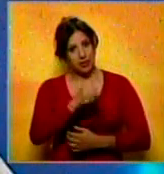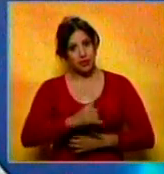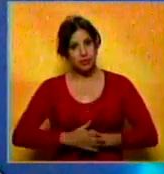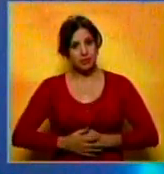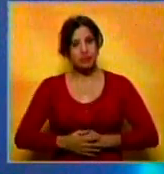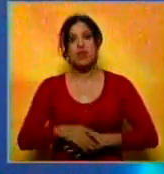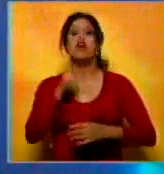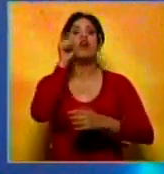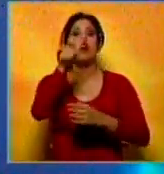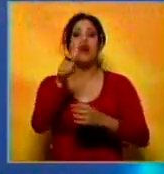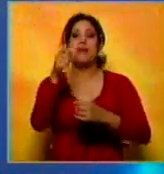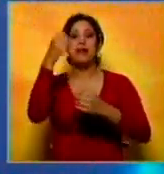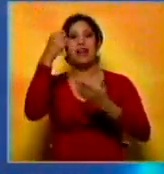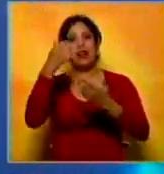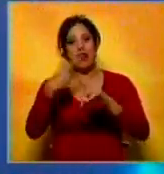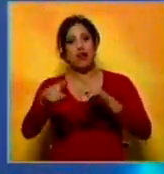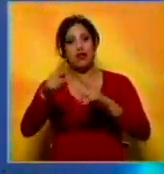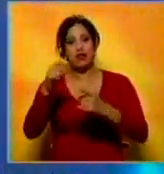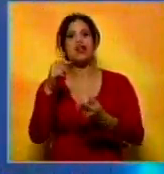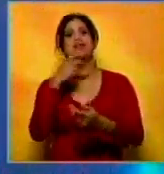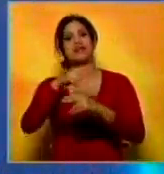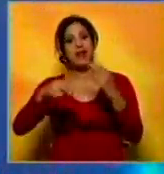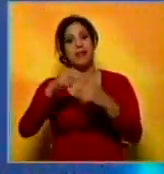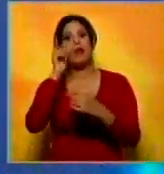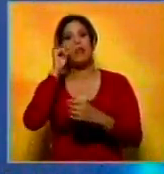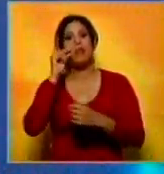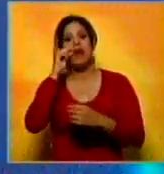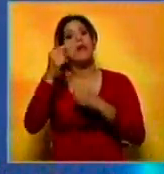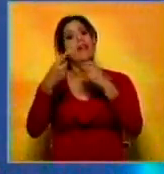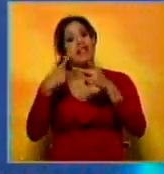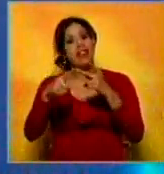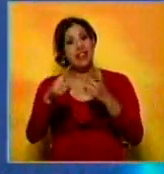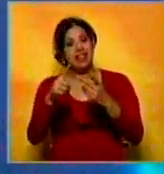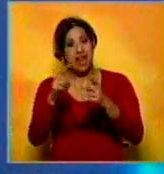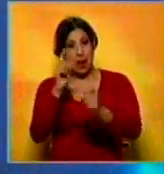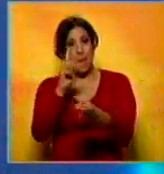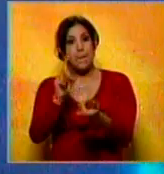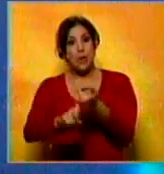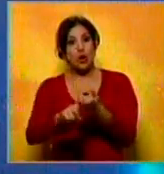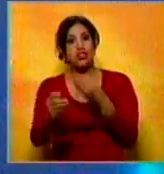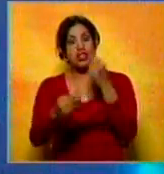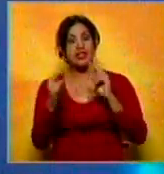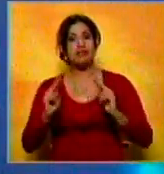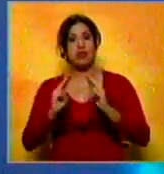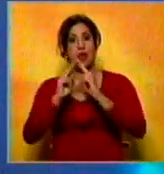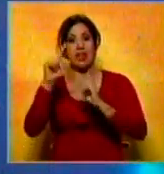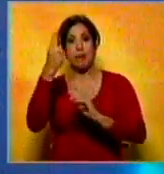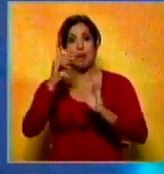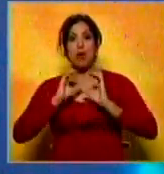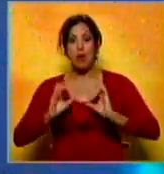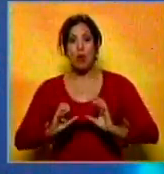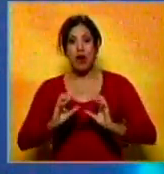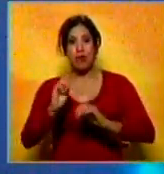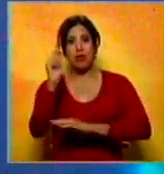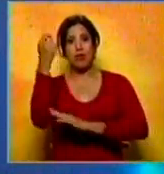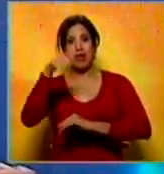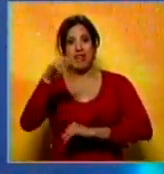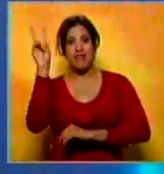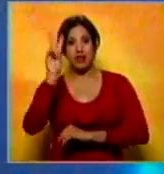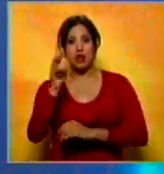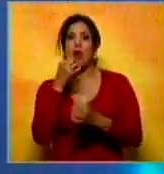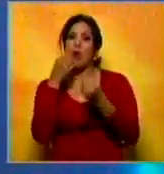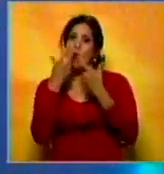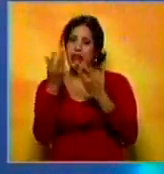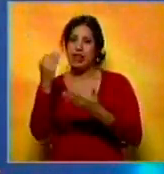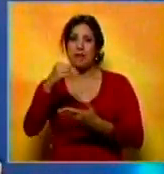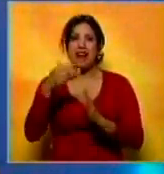El canciller de la República, Elia Jaua, y su esposa, Natacha Castillo de Jaua, sostuvieron el primer encuentro con el cuerpo diplomático acreditado en Venezuela. Fernando